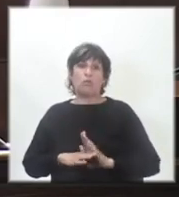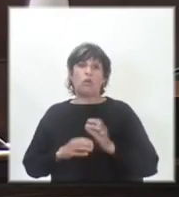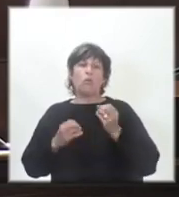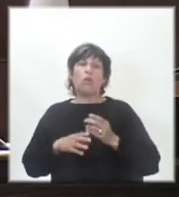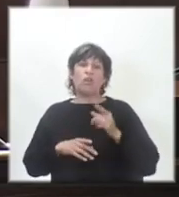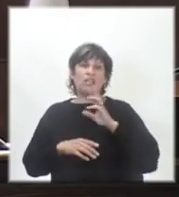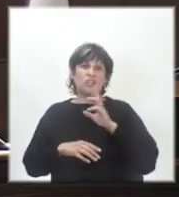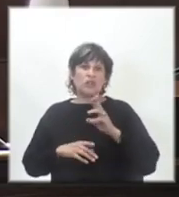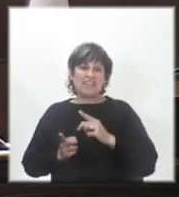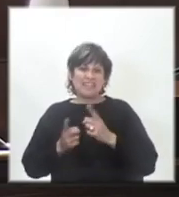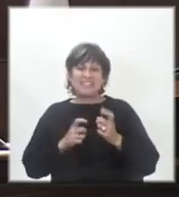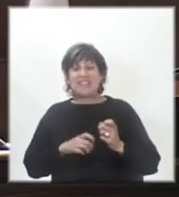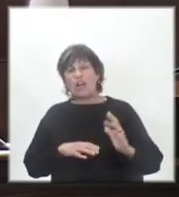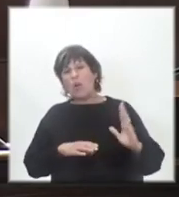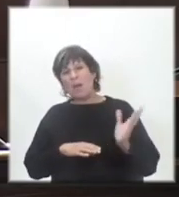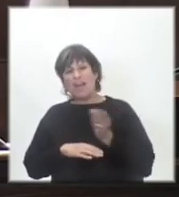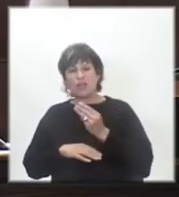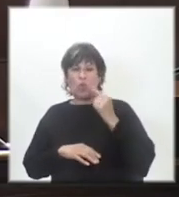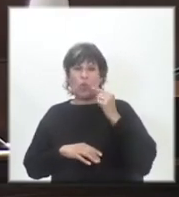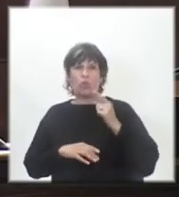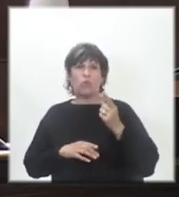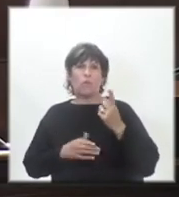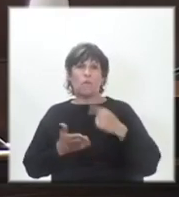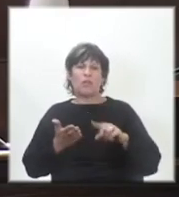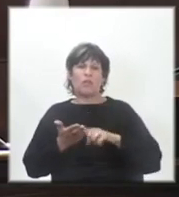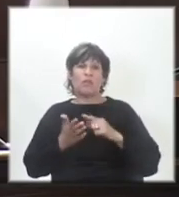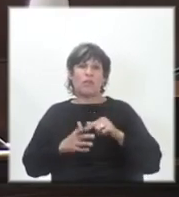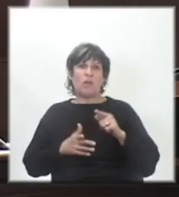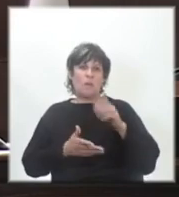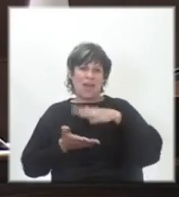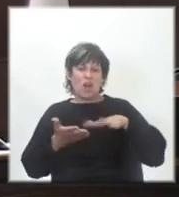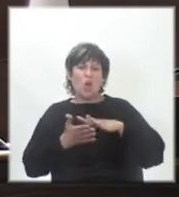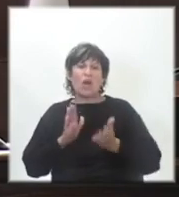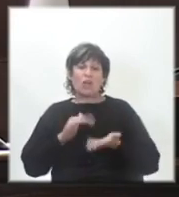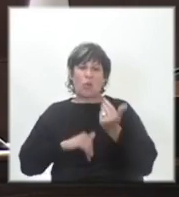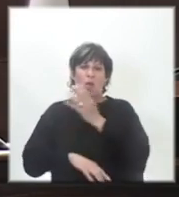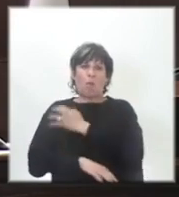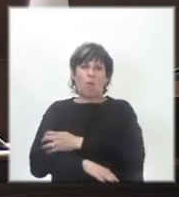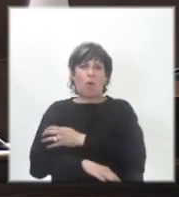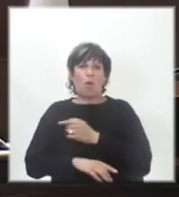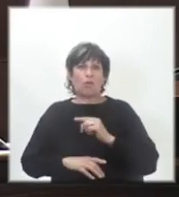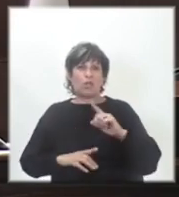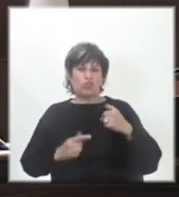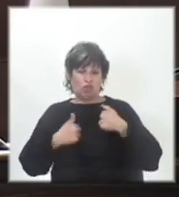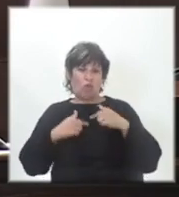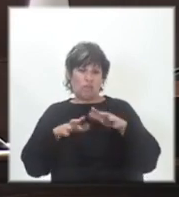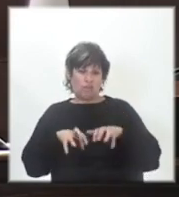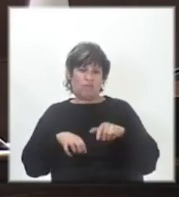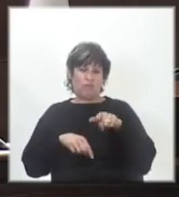resultados son necesarios para todo el mundo, pero sobre todo para los barrios más pobres. ¿Qué es de donde vengo yo?